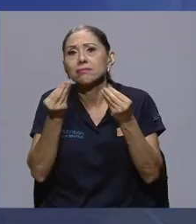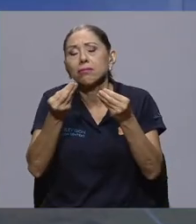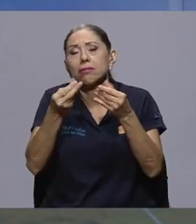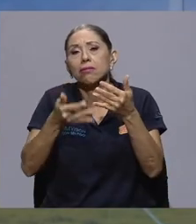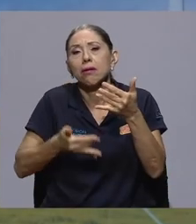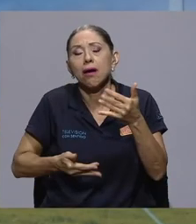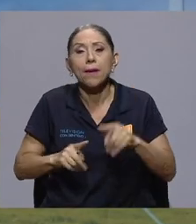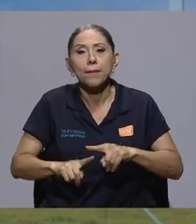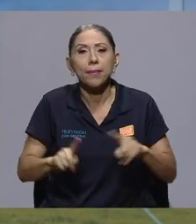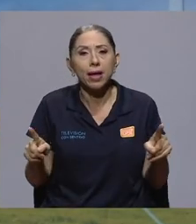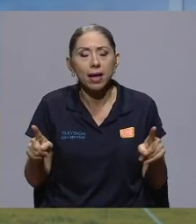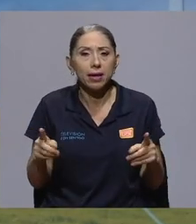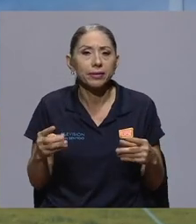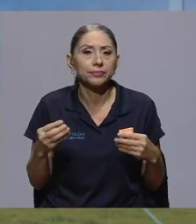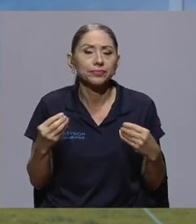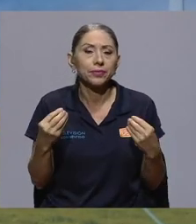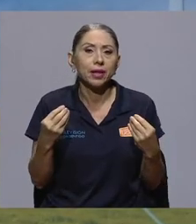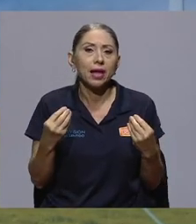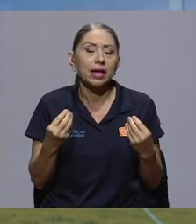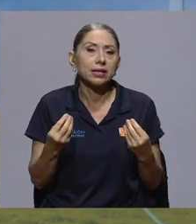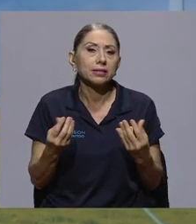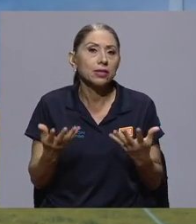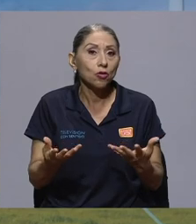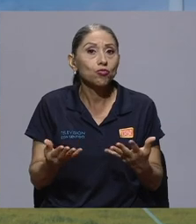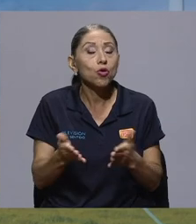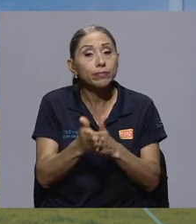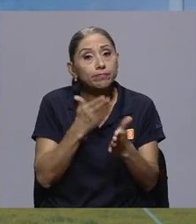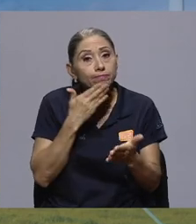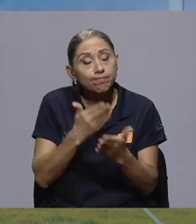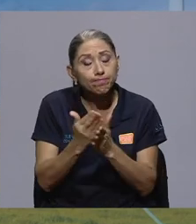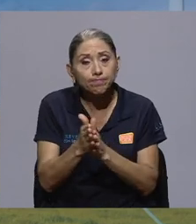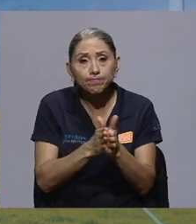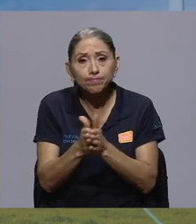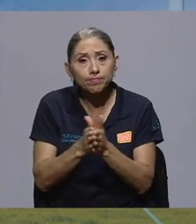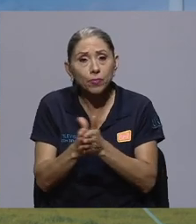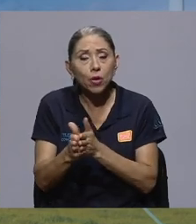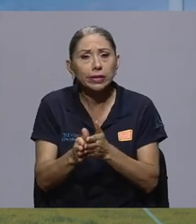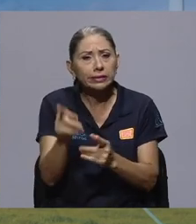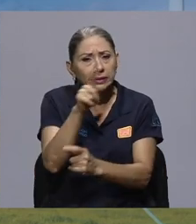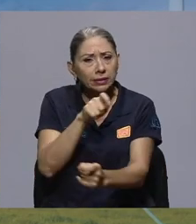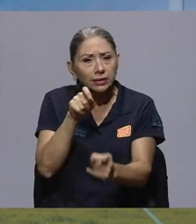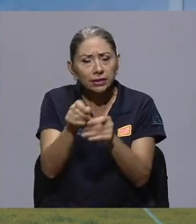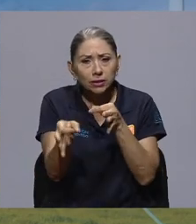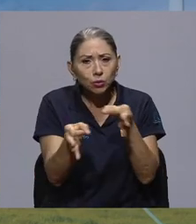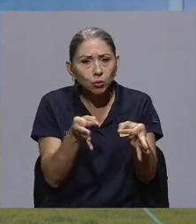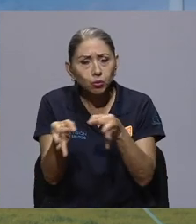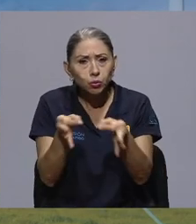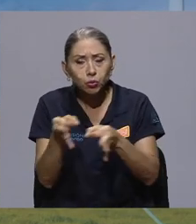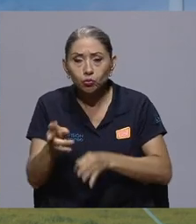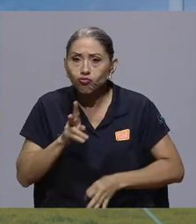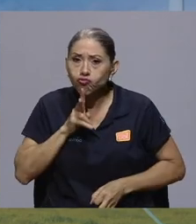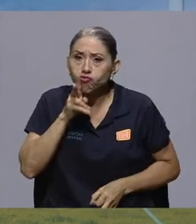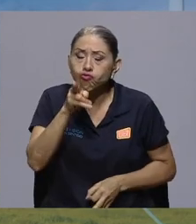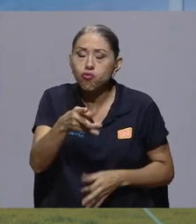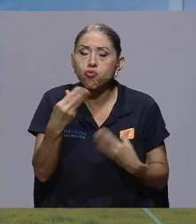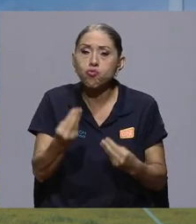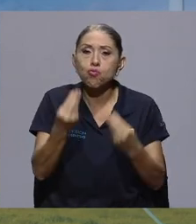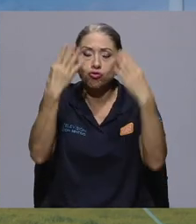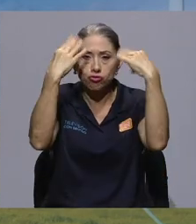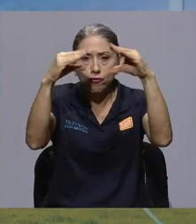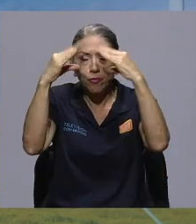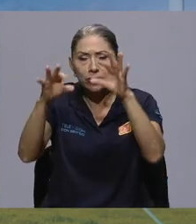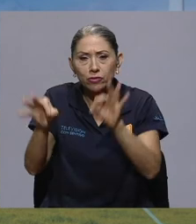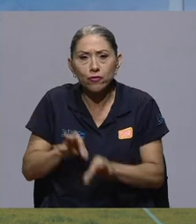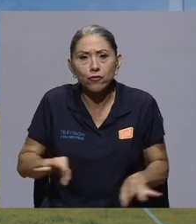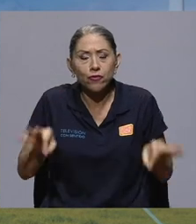ha sido muy, muy enriquecedora, ha sido muy puntual y nos has dado realmente muchísima información valiosa que